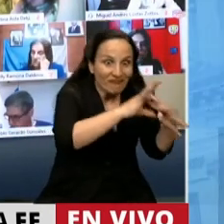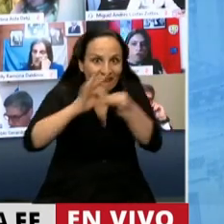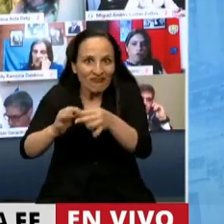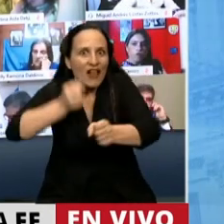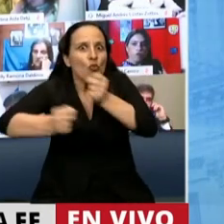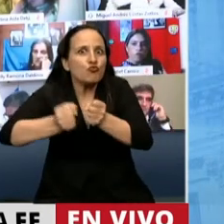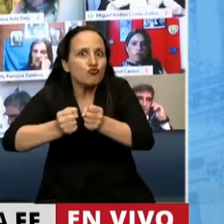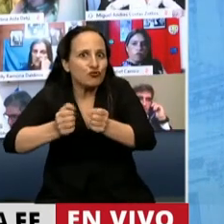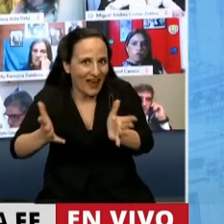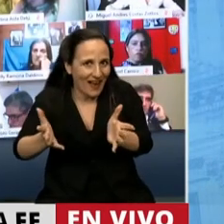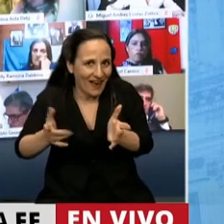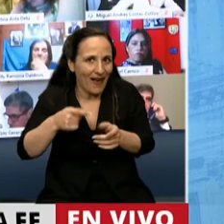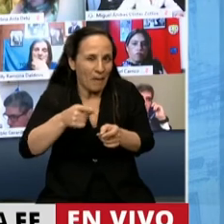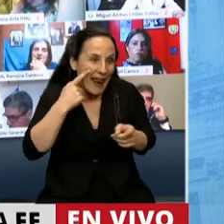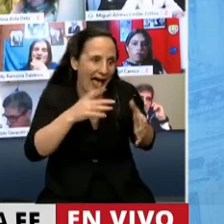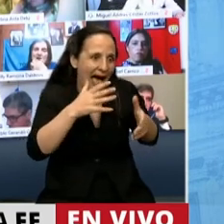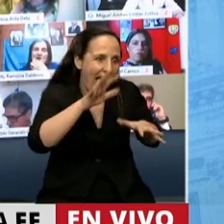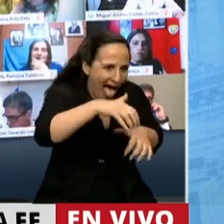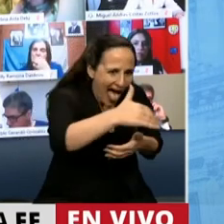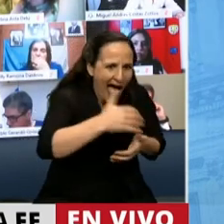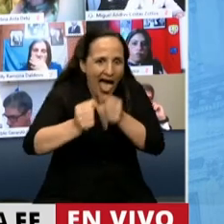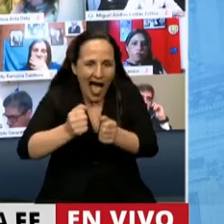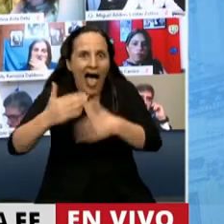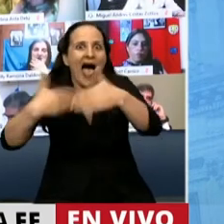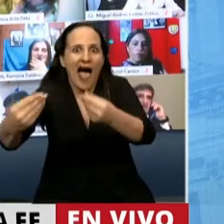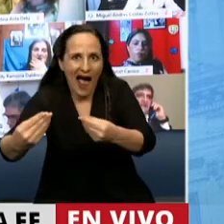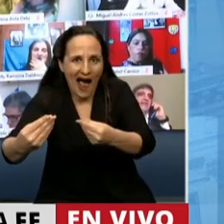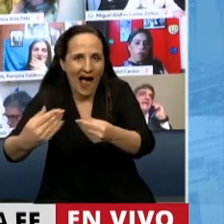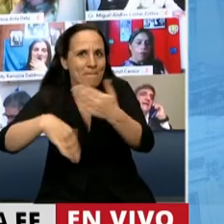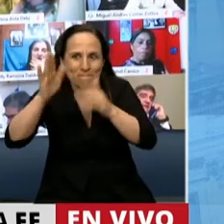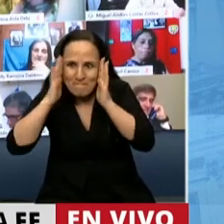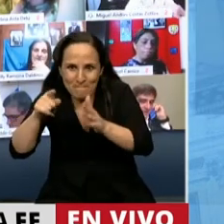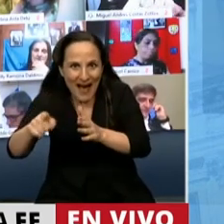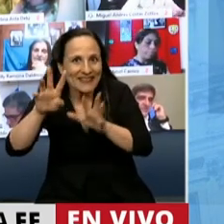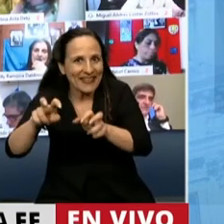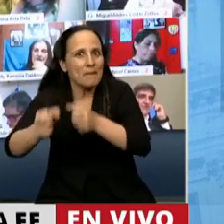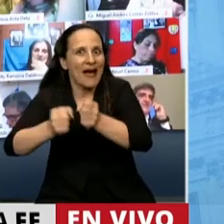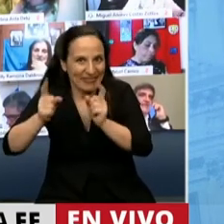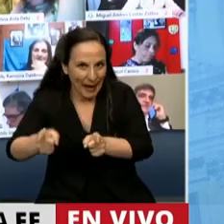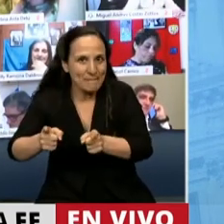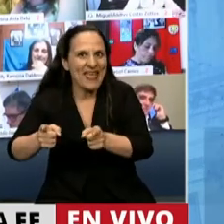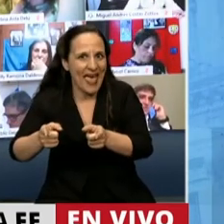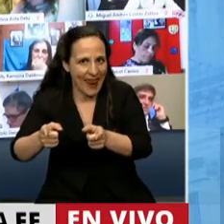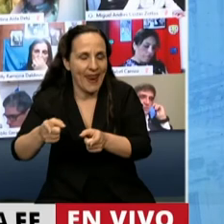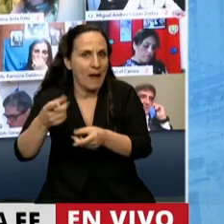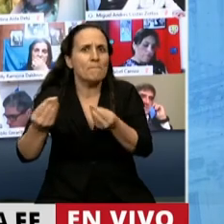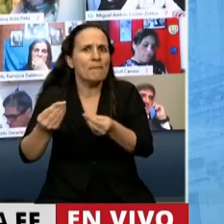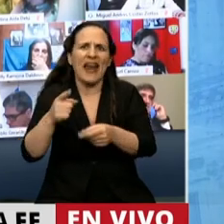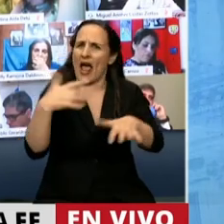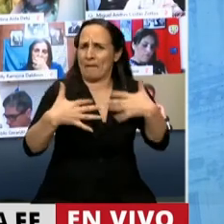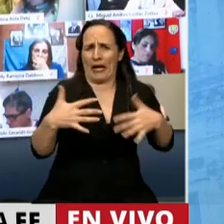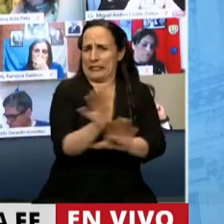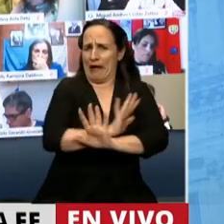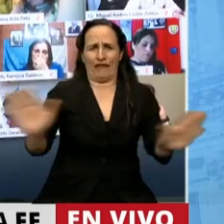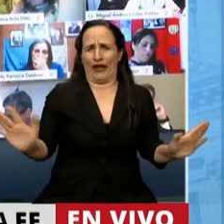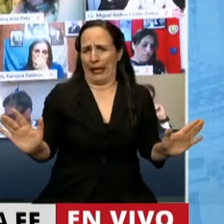toda la producción en origen, aumentar toda la energía en ese sentido para salir del concepto de emergencia.